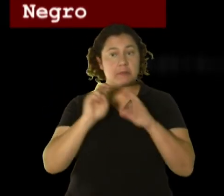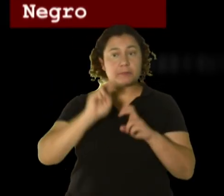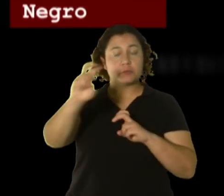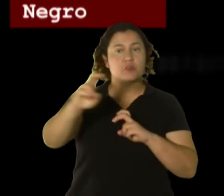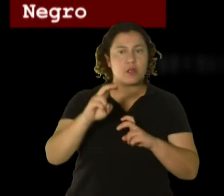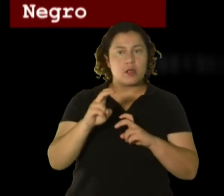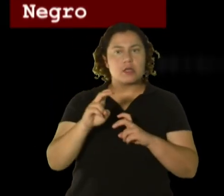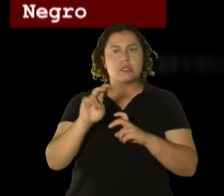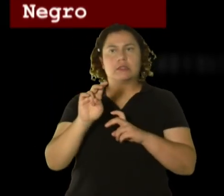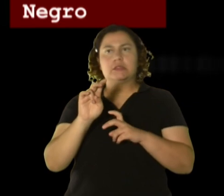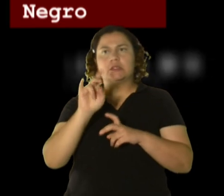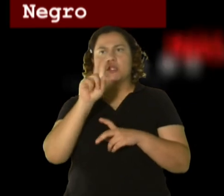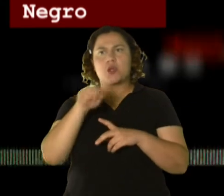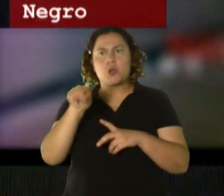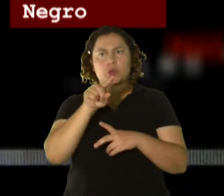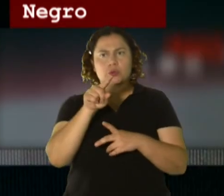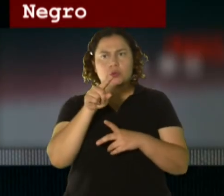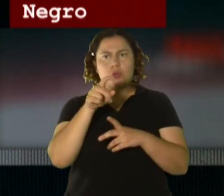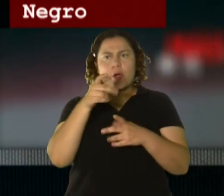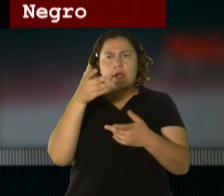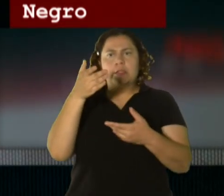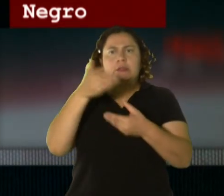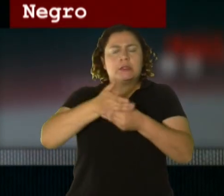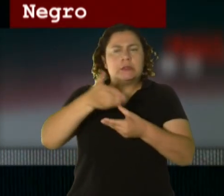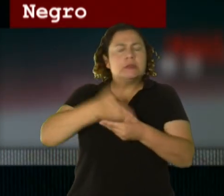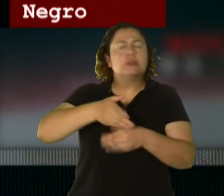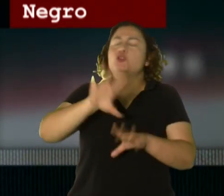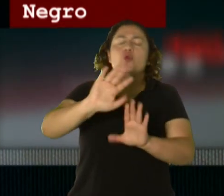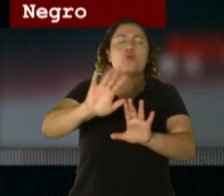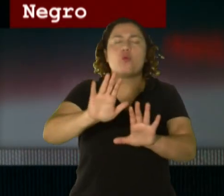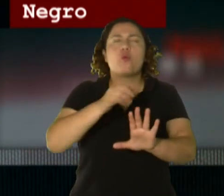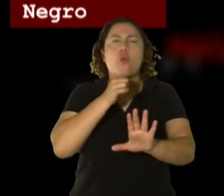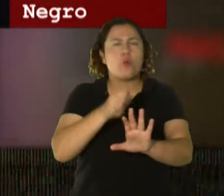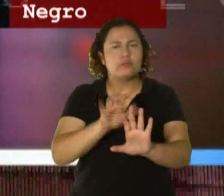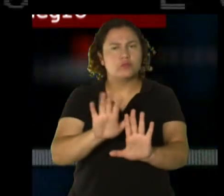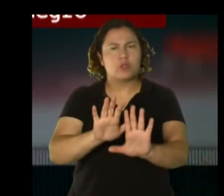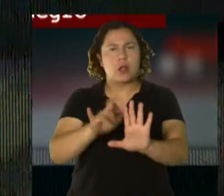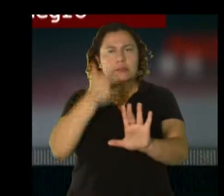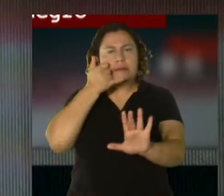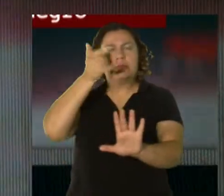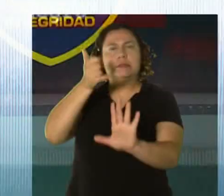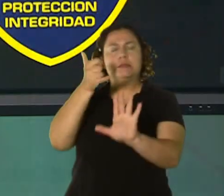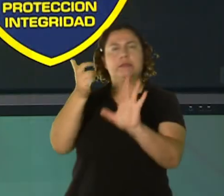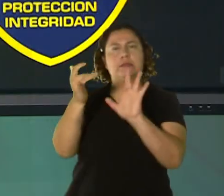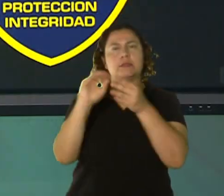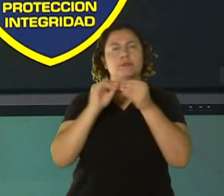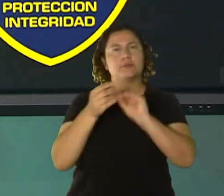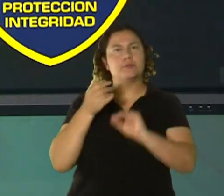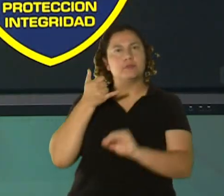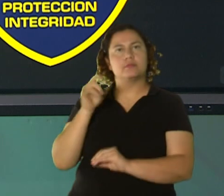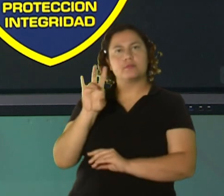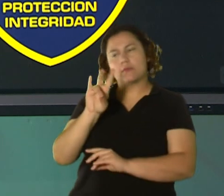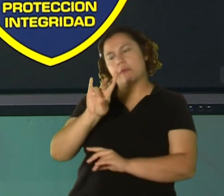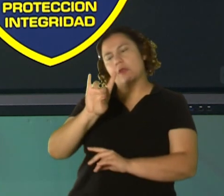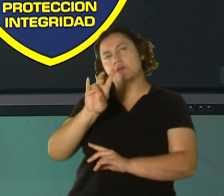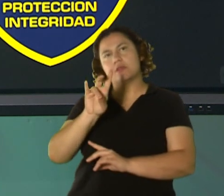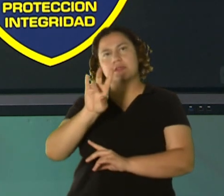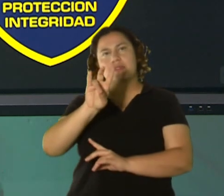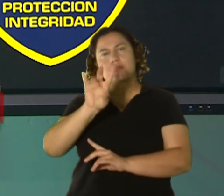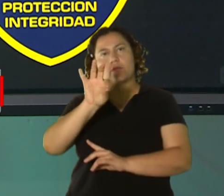intervenga. No, no, usted va a llamar a este número telefónico, al 787-793